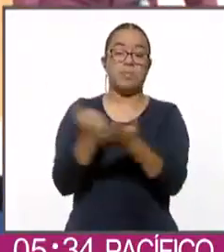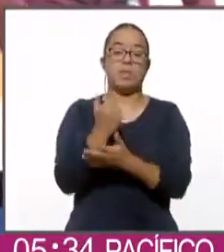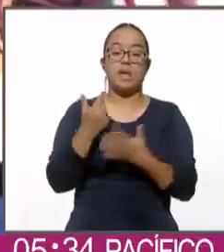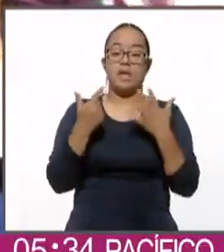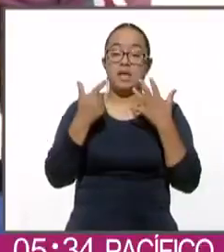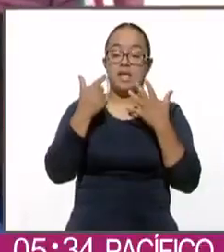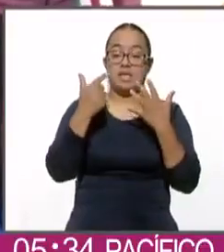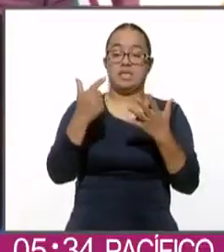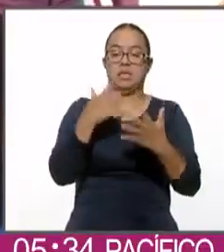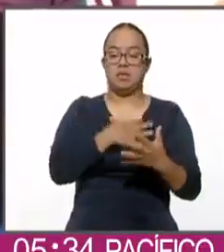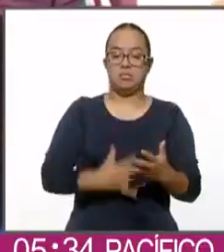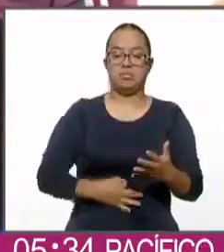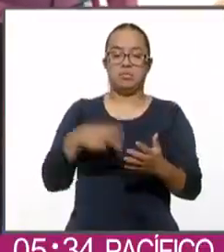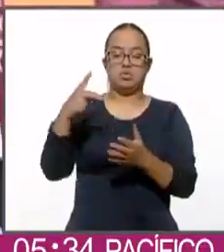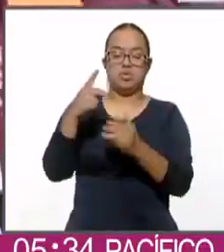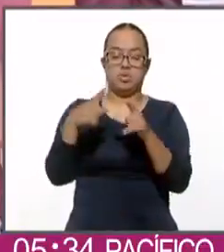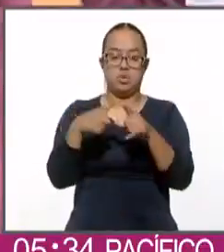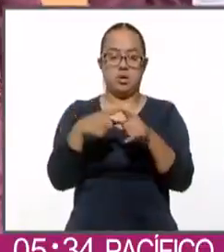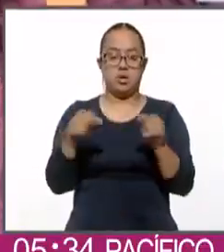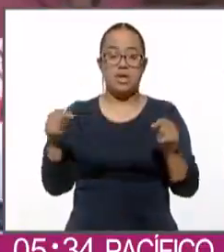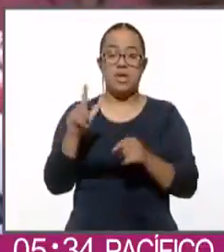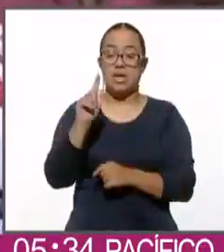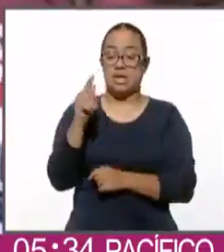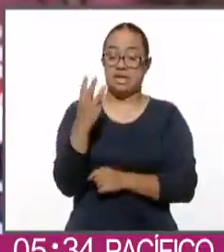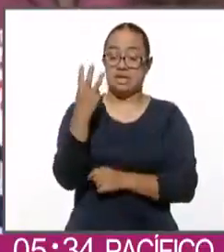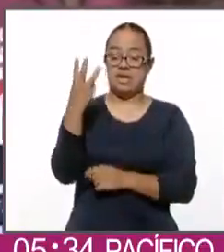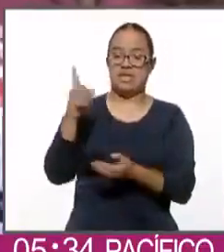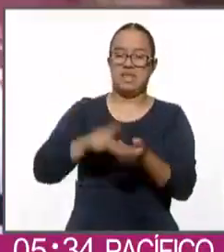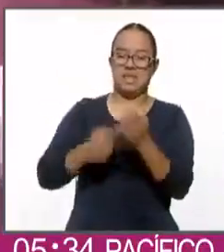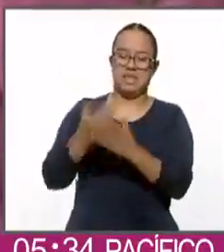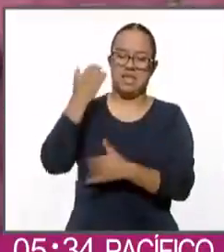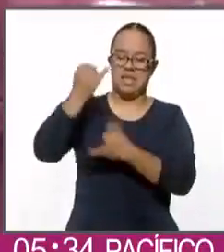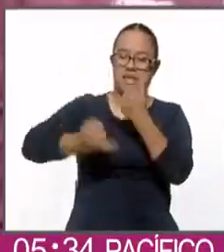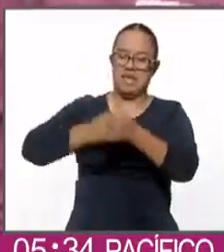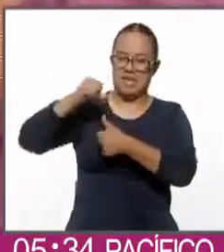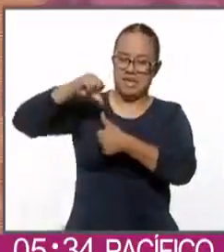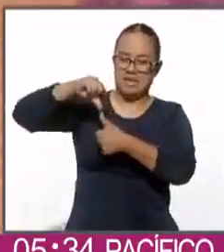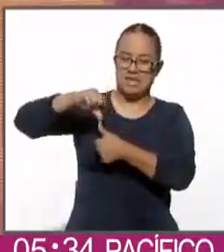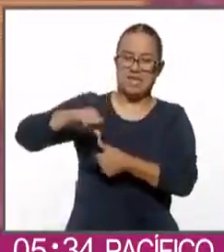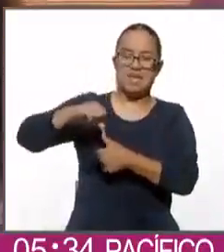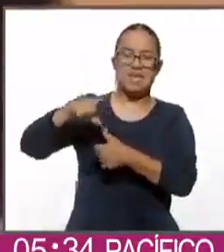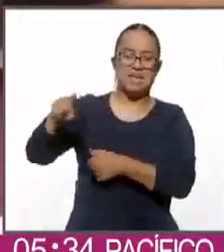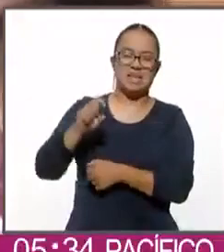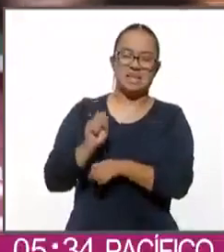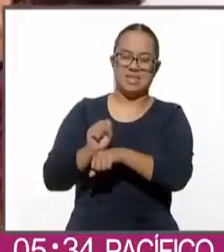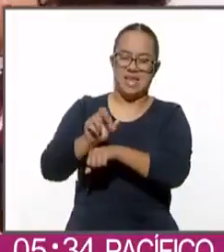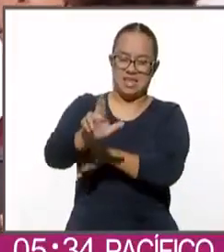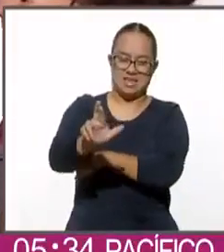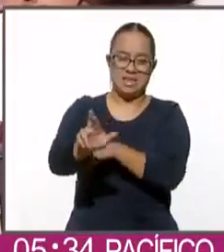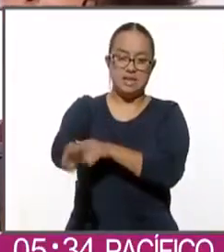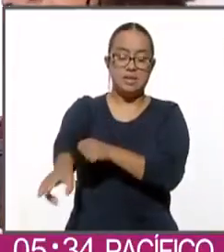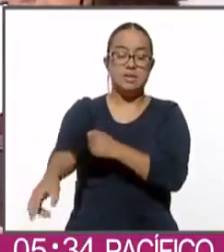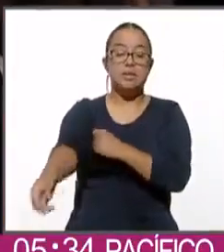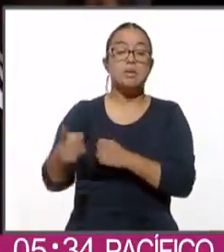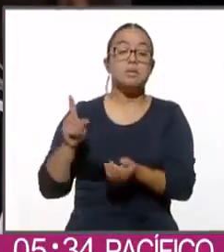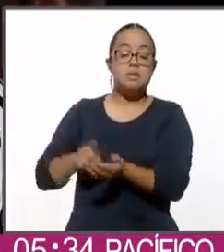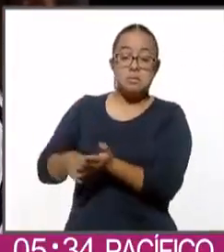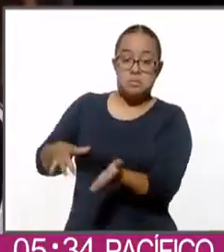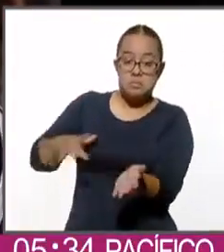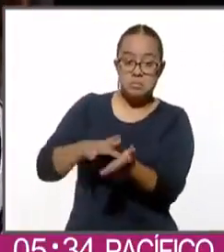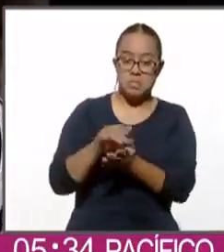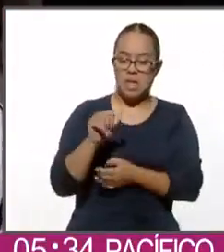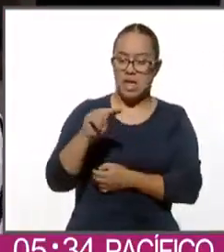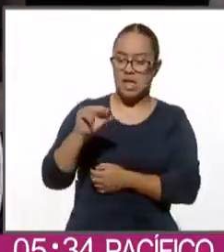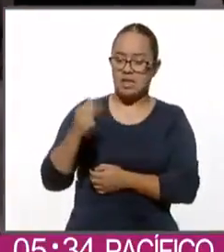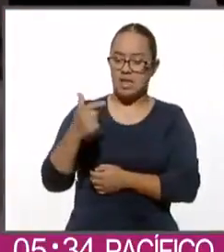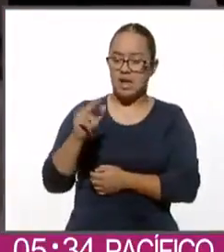de Pukuoka, Japón y 73 de los Juegos Centroamericanos y del Caribe celebrados en San Salvador. Sin el apoyo de Ana Gabriela